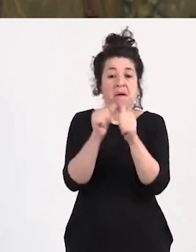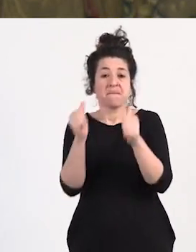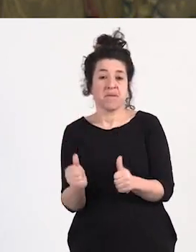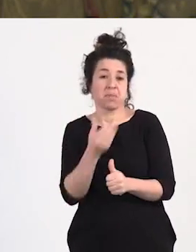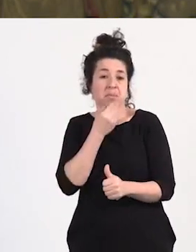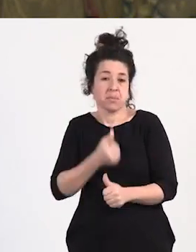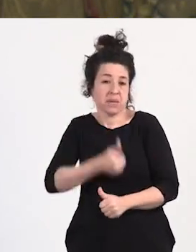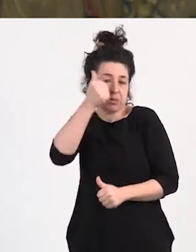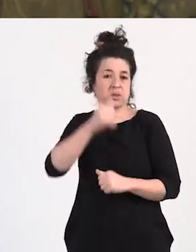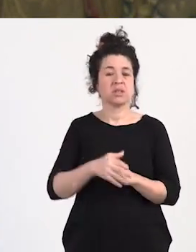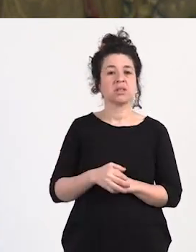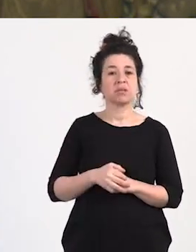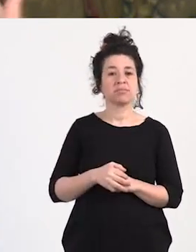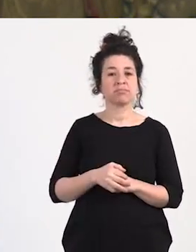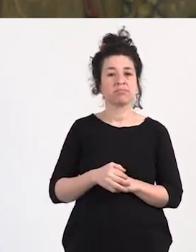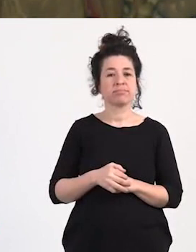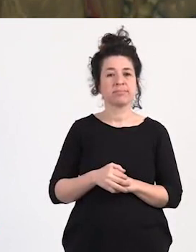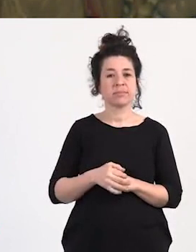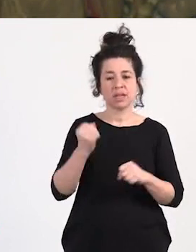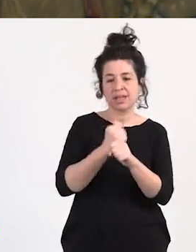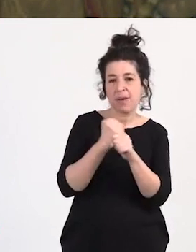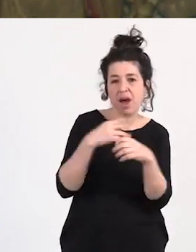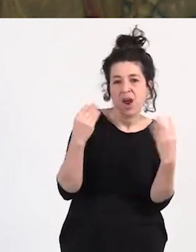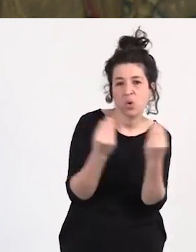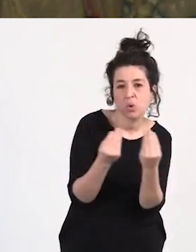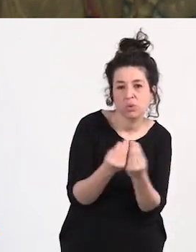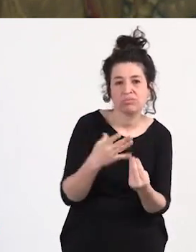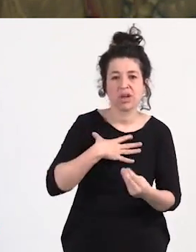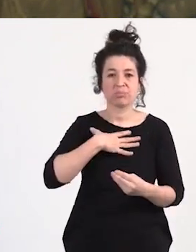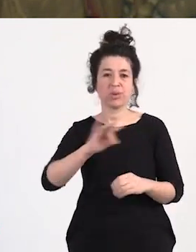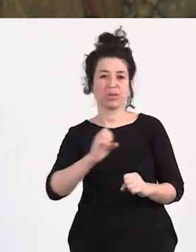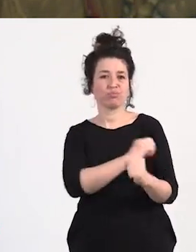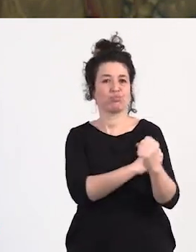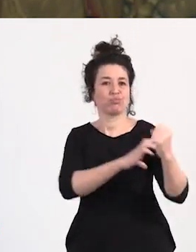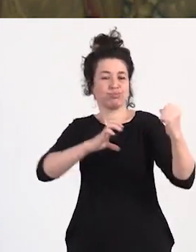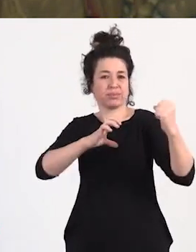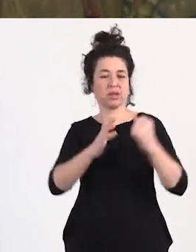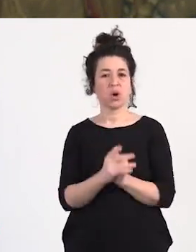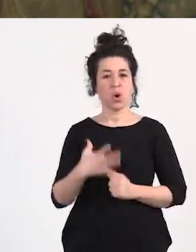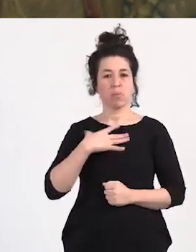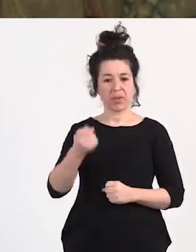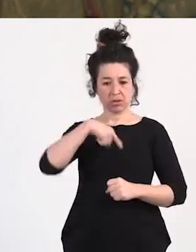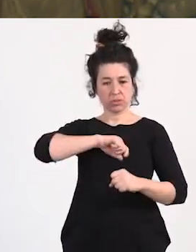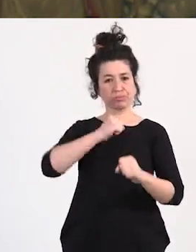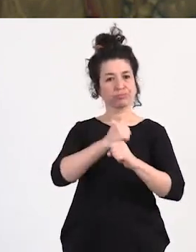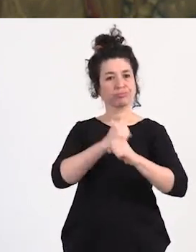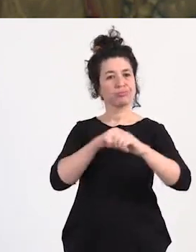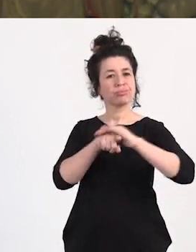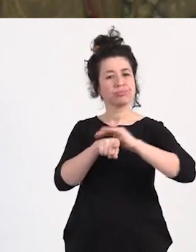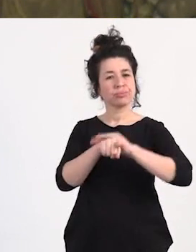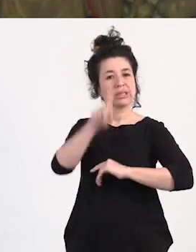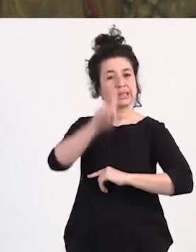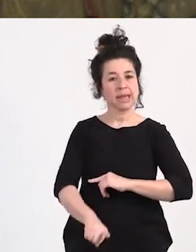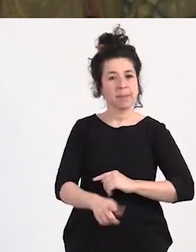bonita digamos trabajar juntas poder empoderarnos poder gestionar nuestro propio trabajo pero también tener